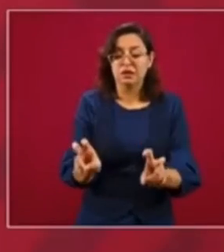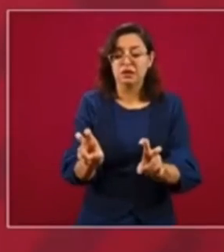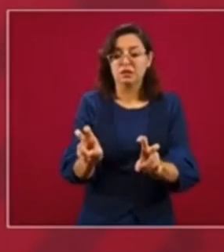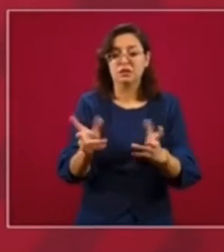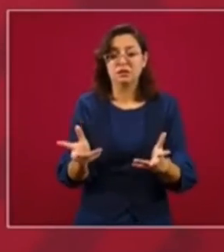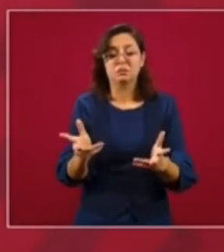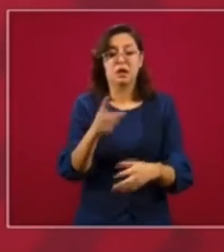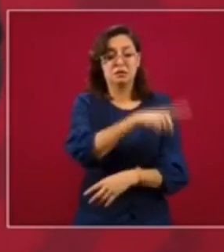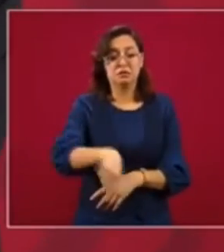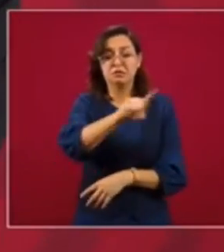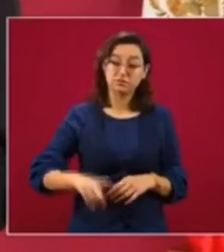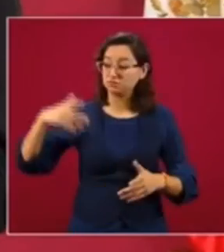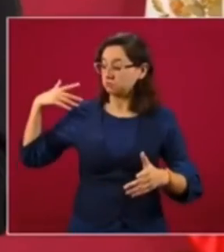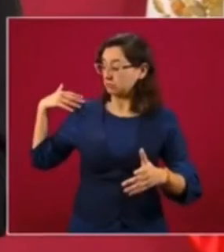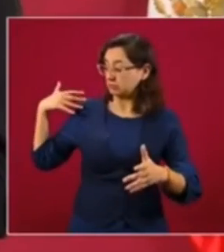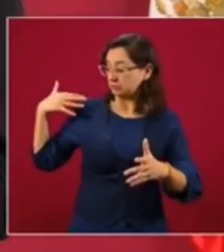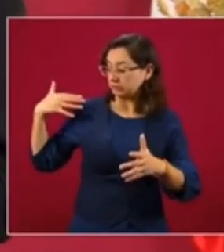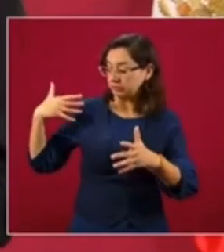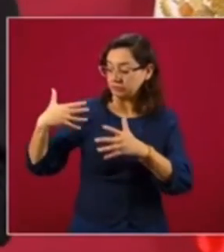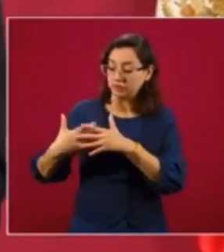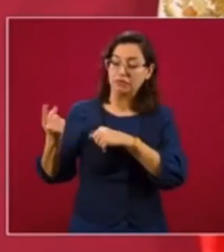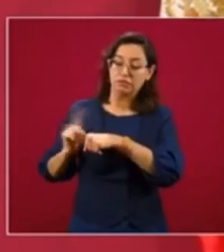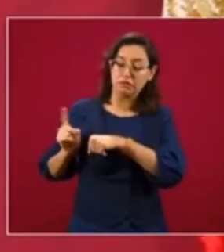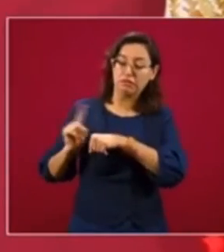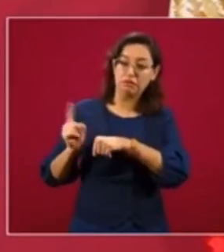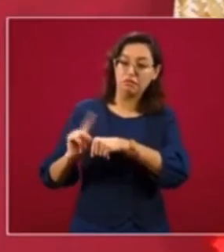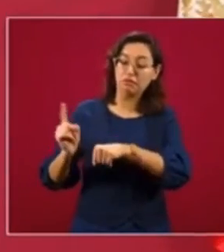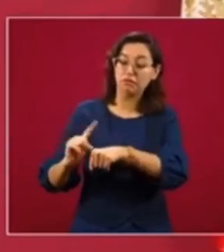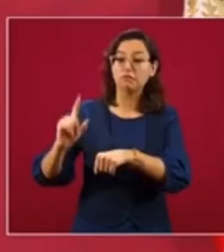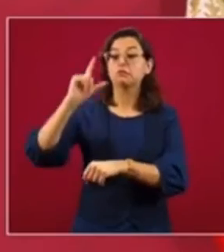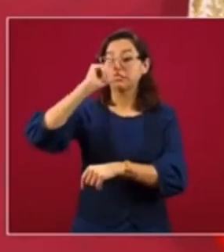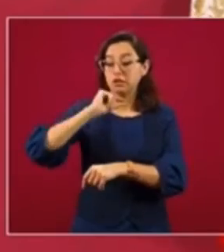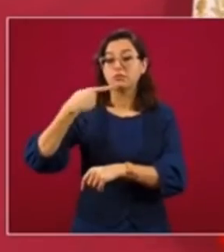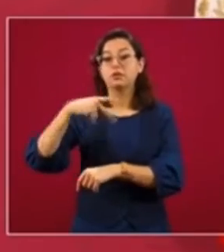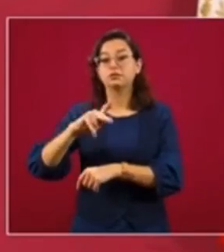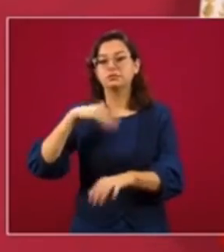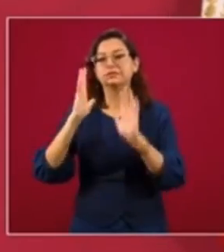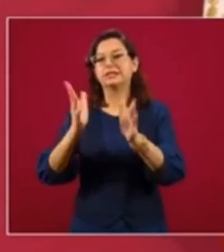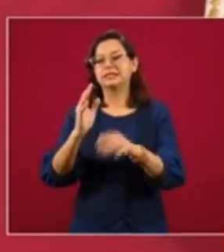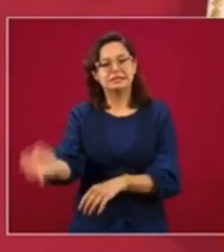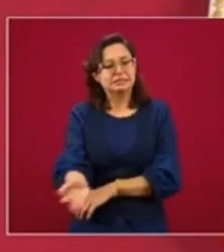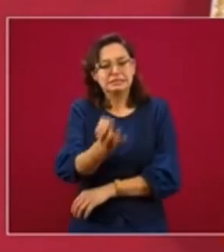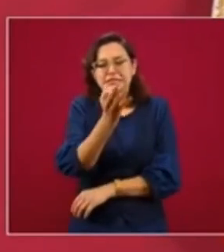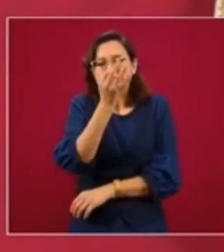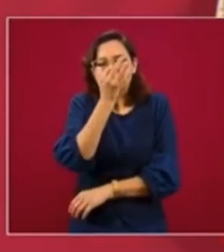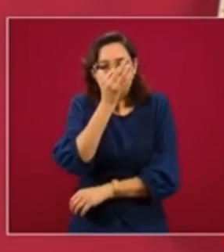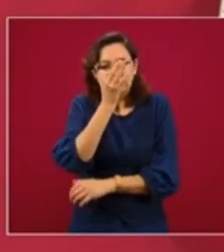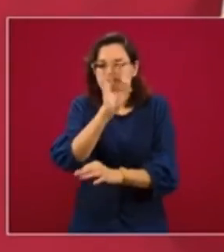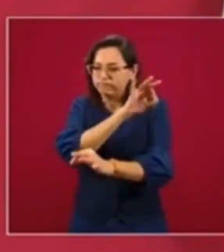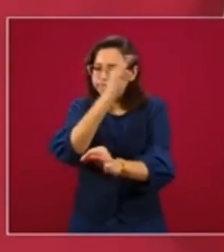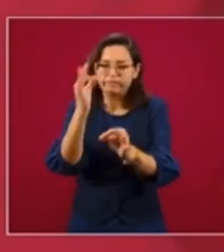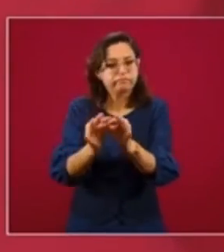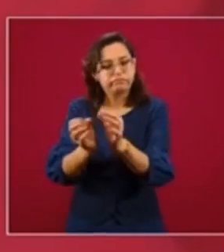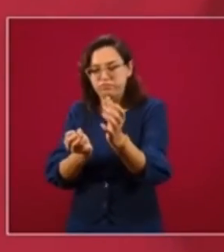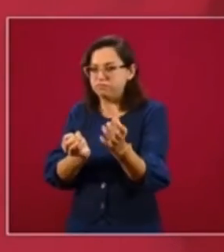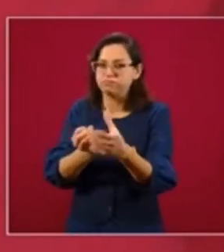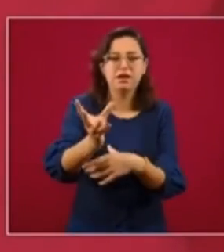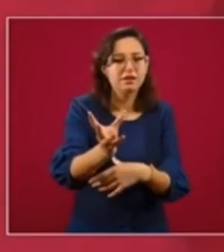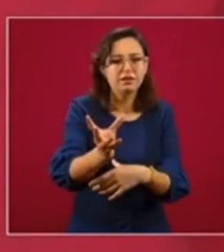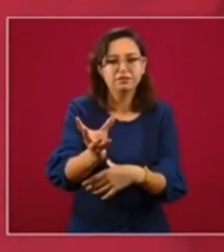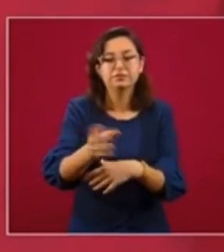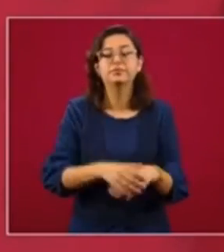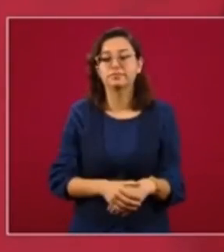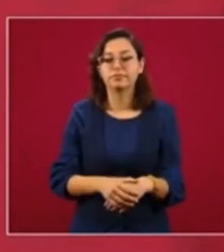temporada de Zopilotes. Ya se está viendo la luz al final del túnel para